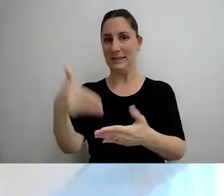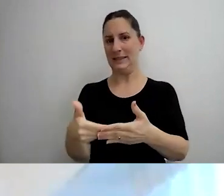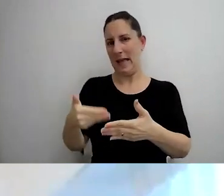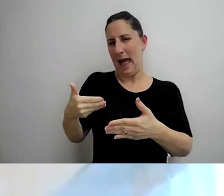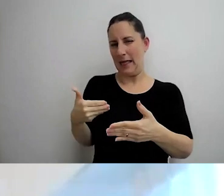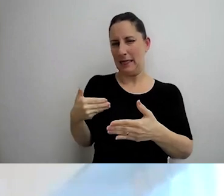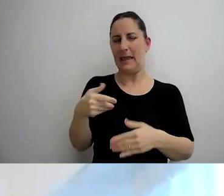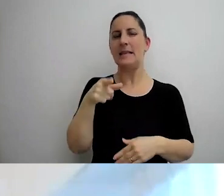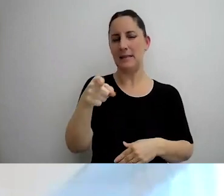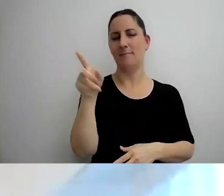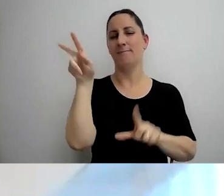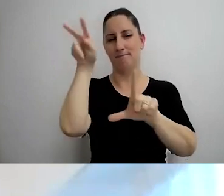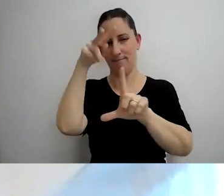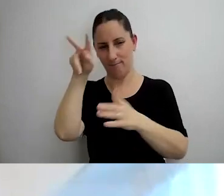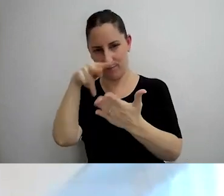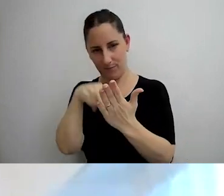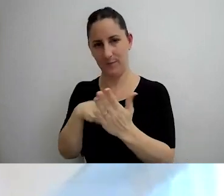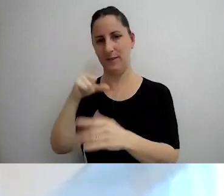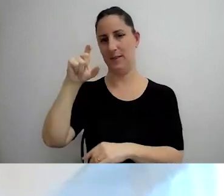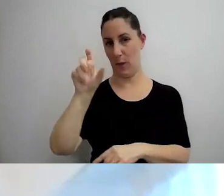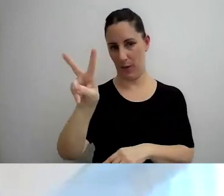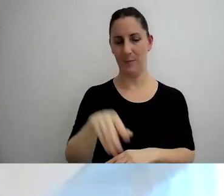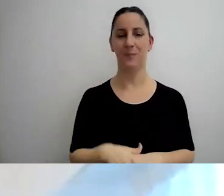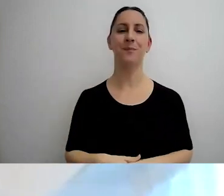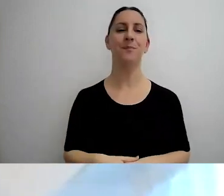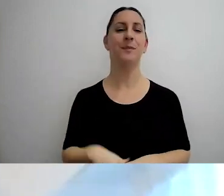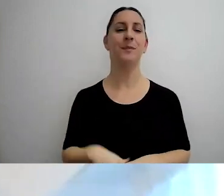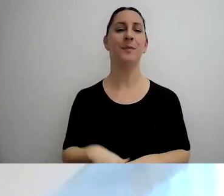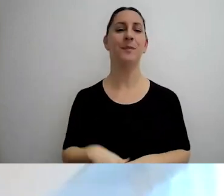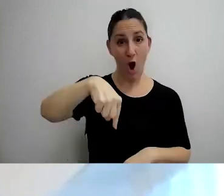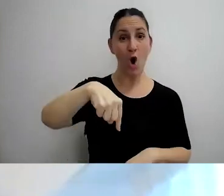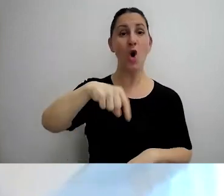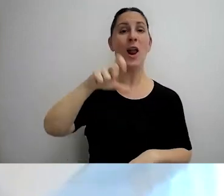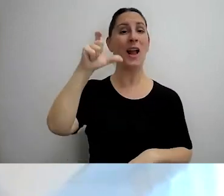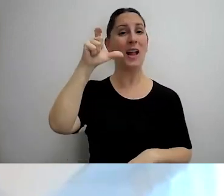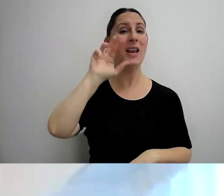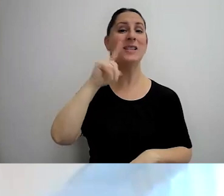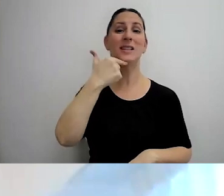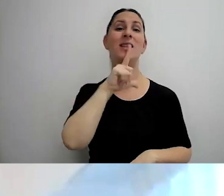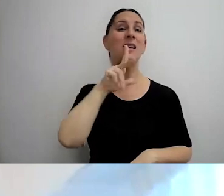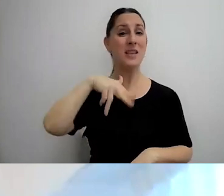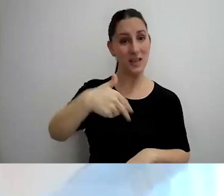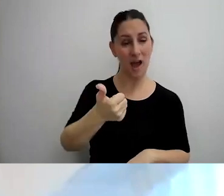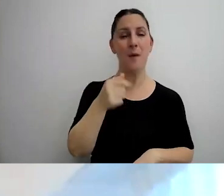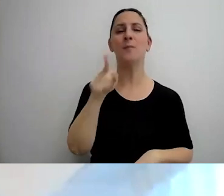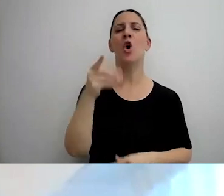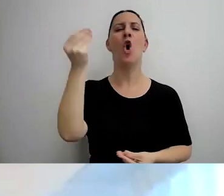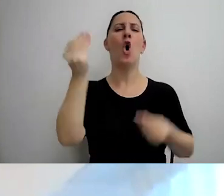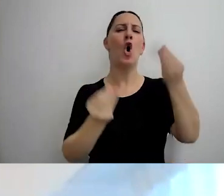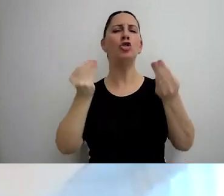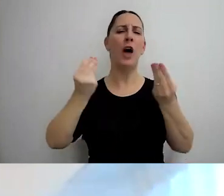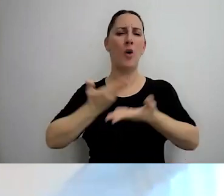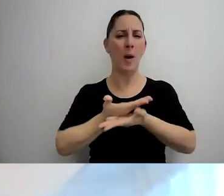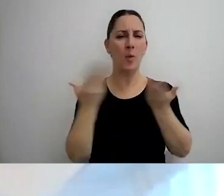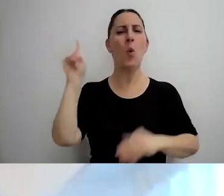les leeré también, les compartiré el currículum de Carolina. En este momento, bueno, el de Cristina, como les decía recién, bueno, ella es contadora pública